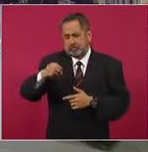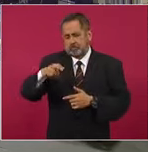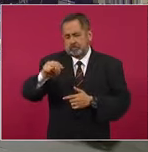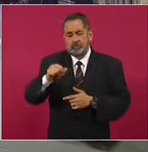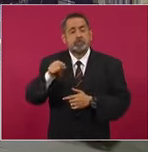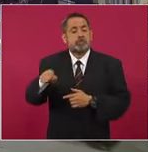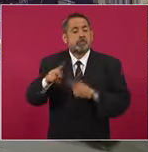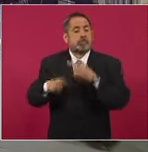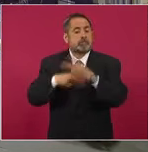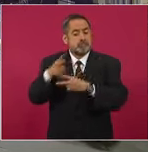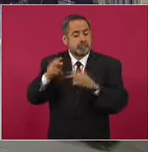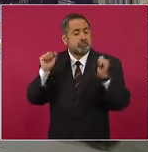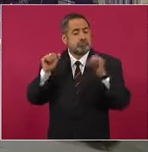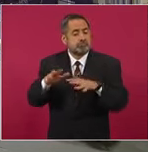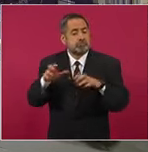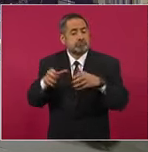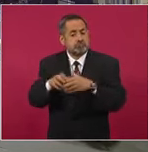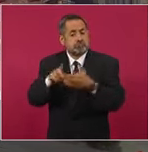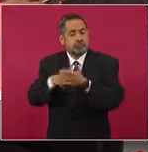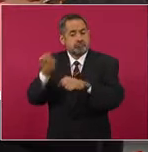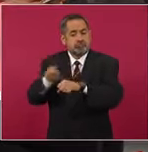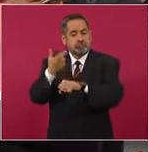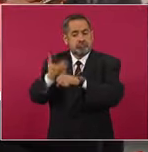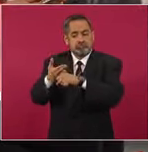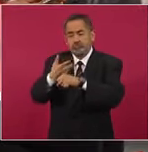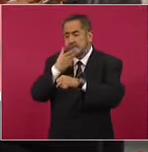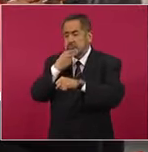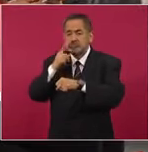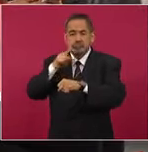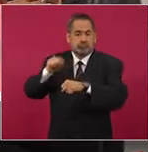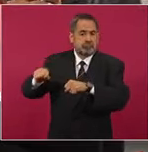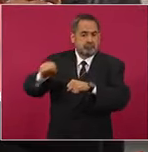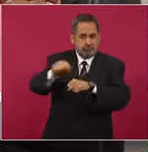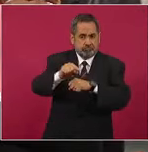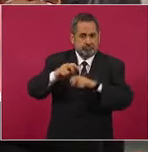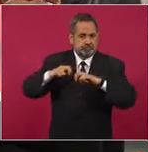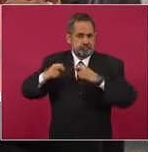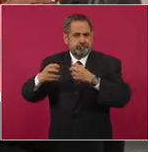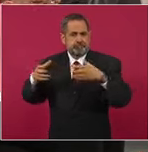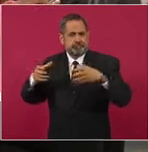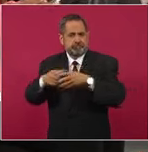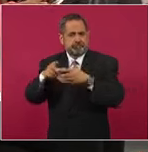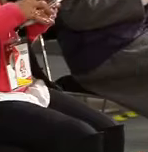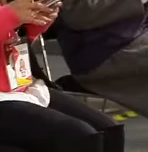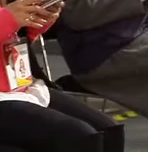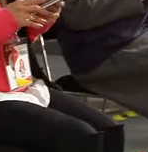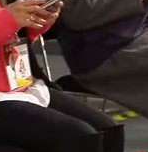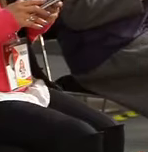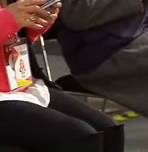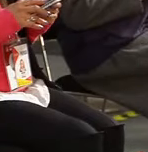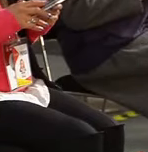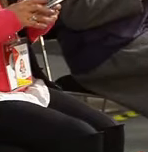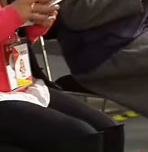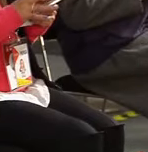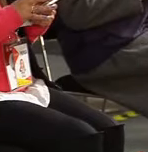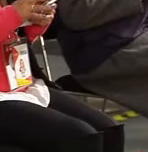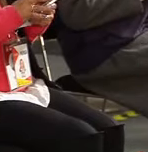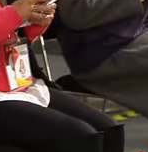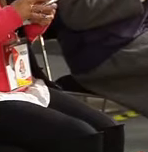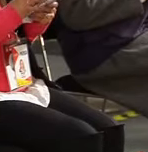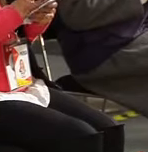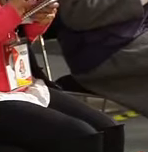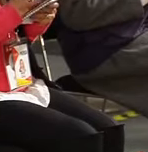estuvieron, confluyeron varios secretarios, secretarias de su gabinete precisamente para dar información